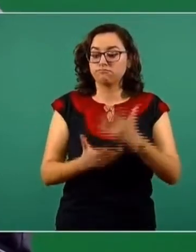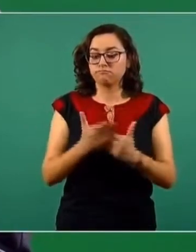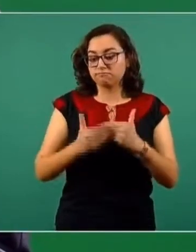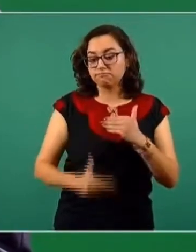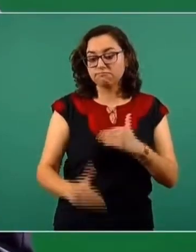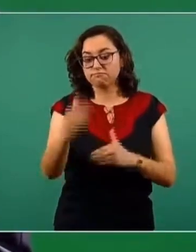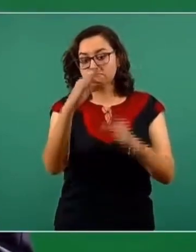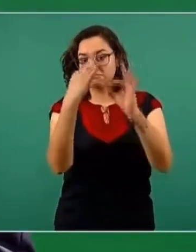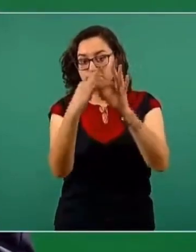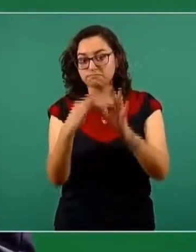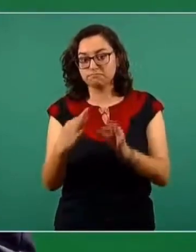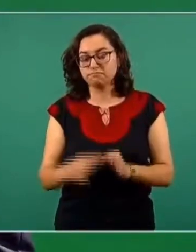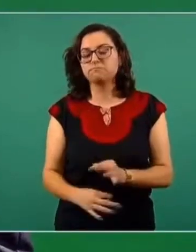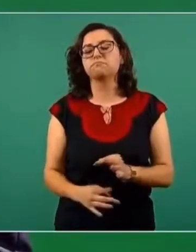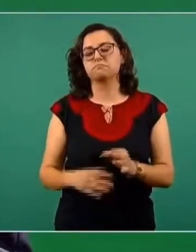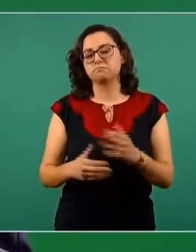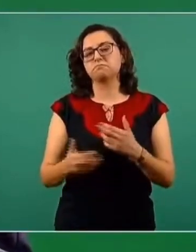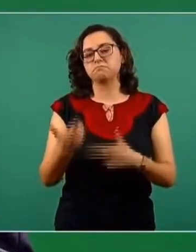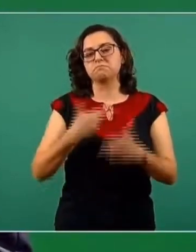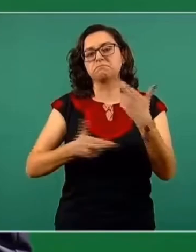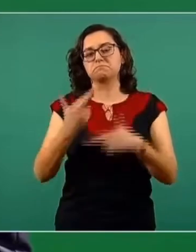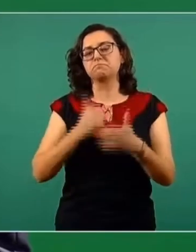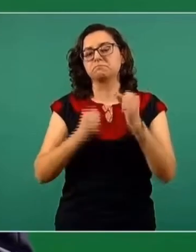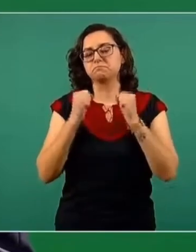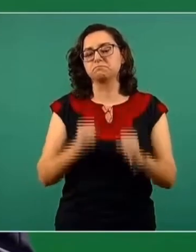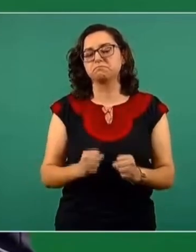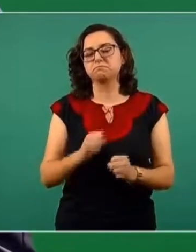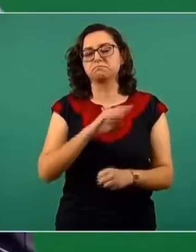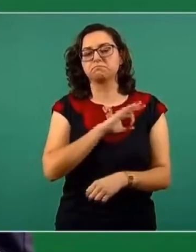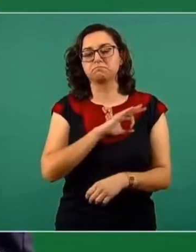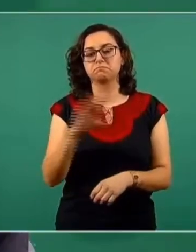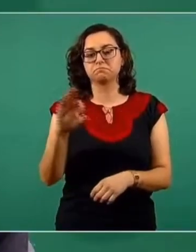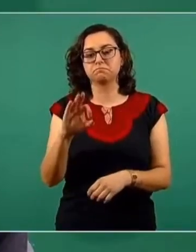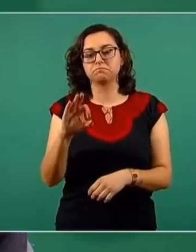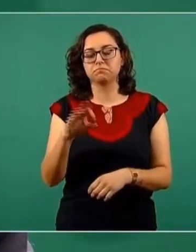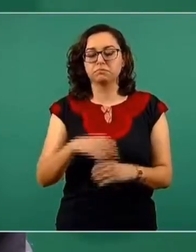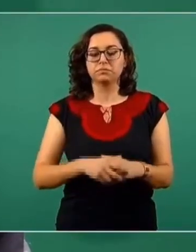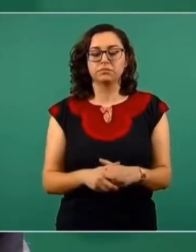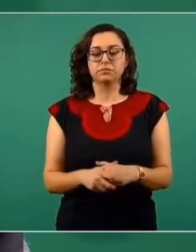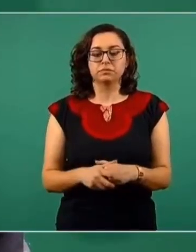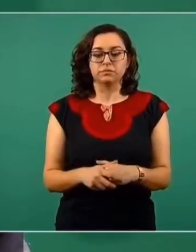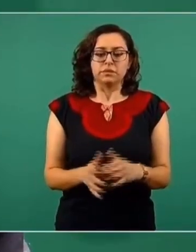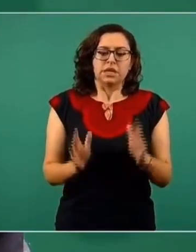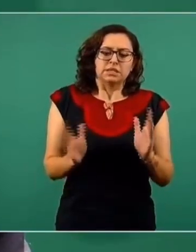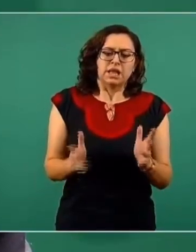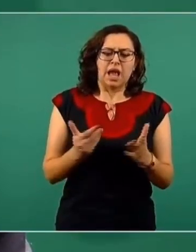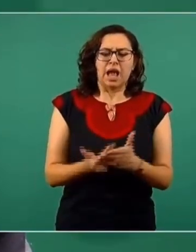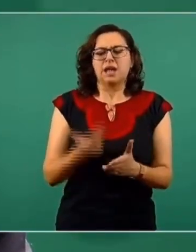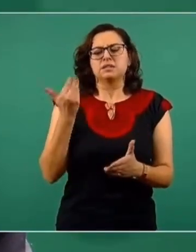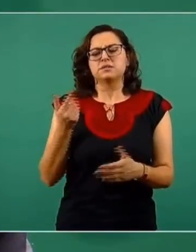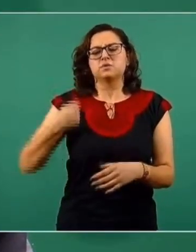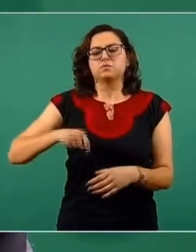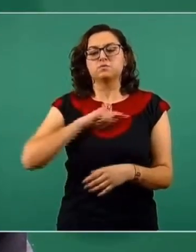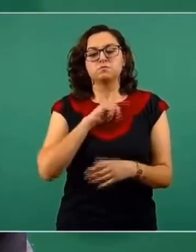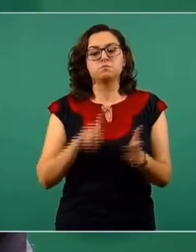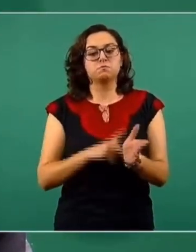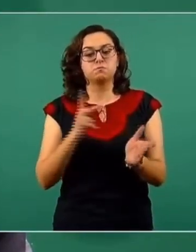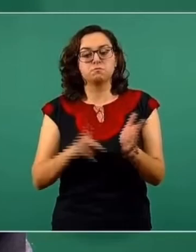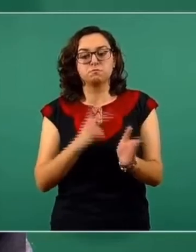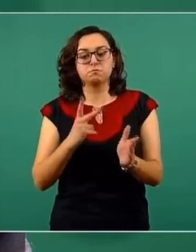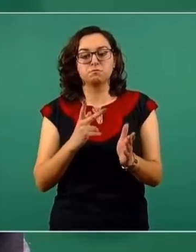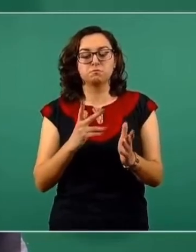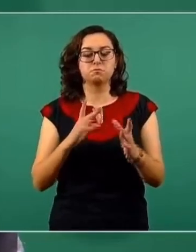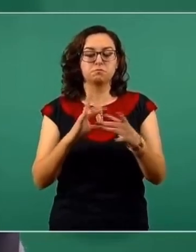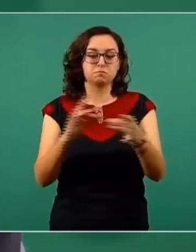se cumplan, es que vamos a tener un retorno seguro. Estos protocolos, como hemos comentado en otras ocasiones, fueron